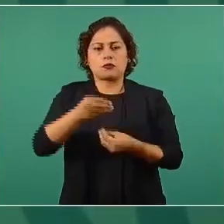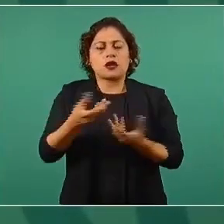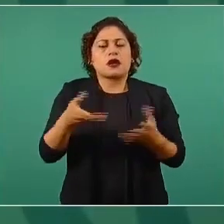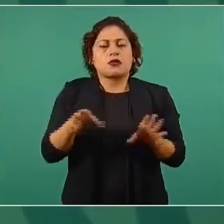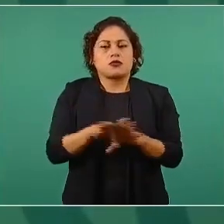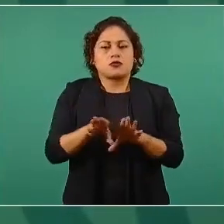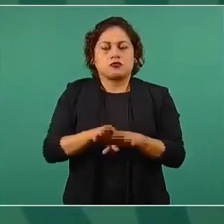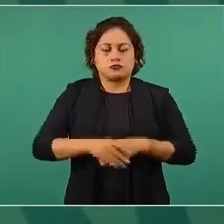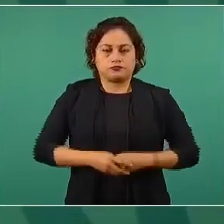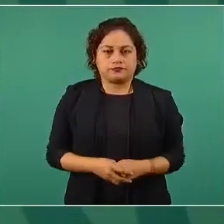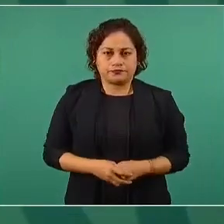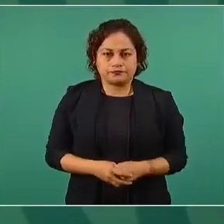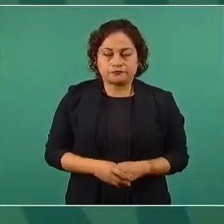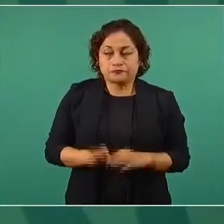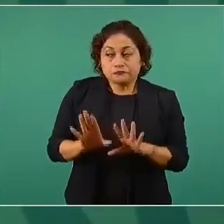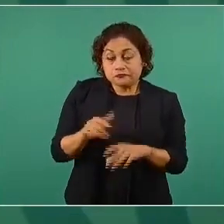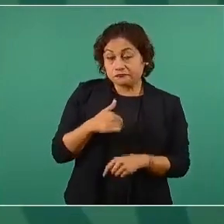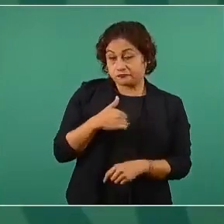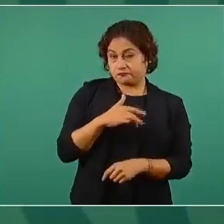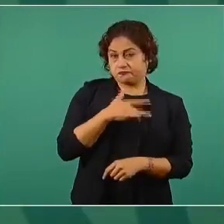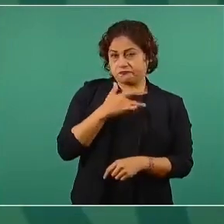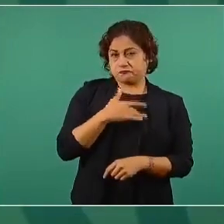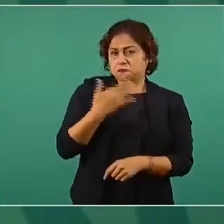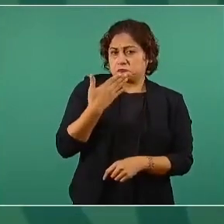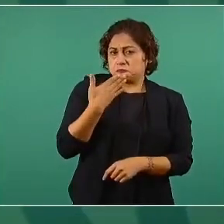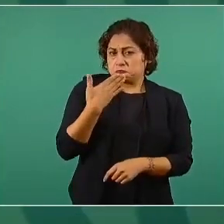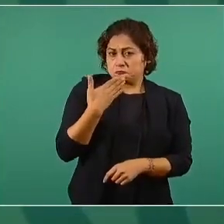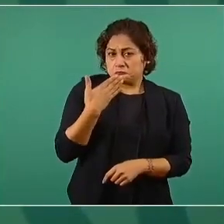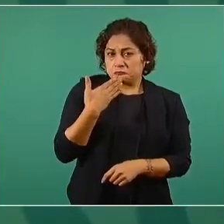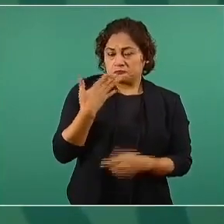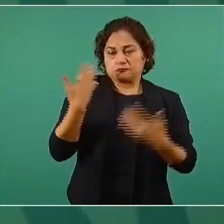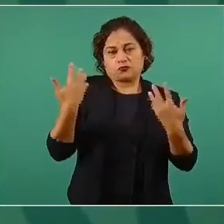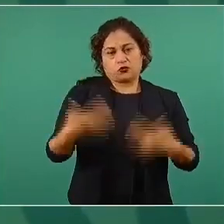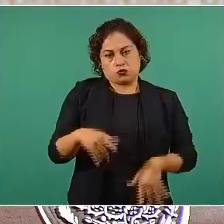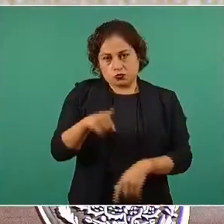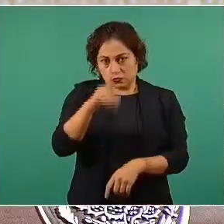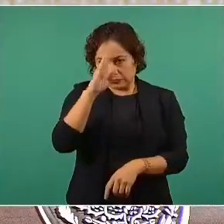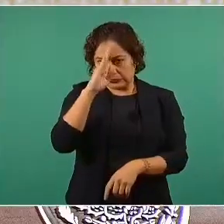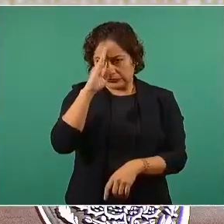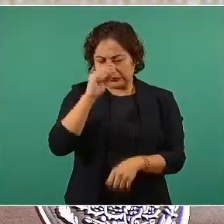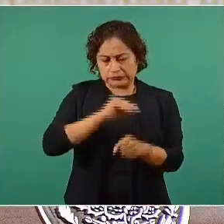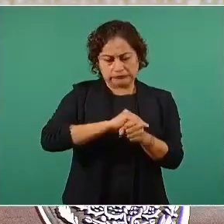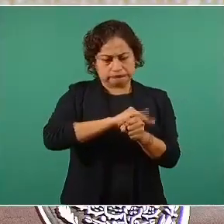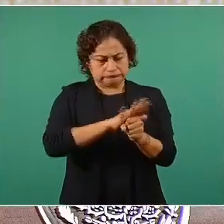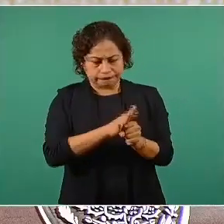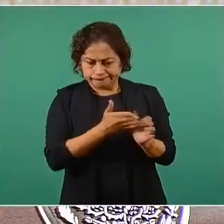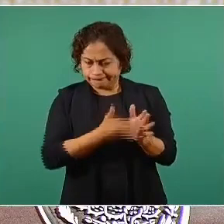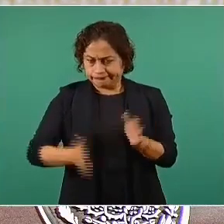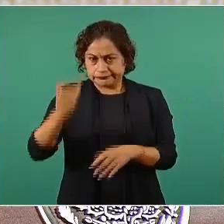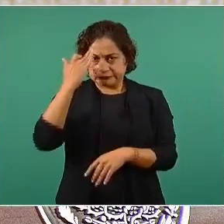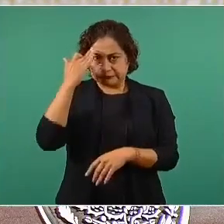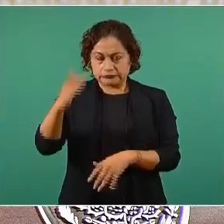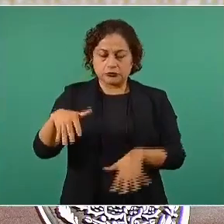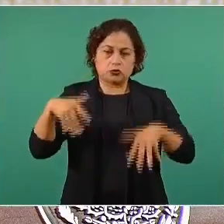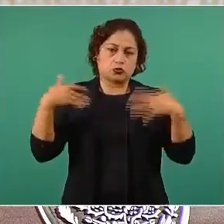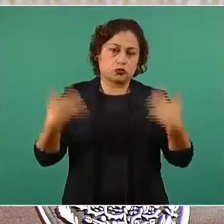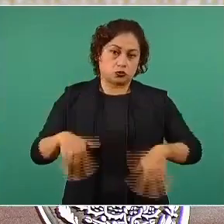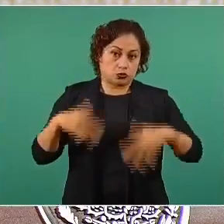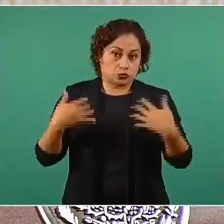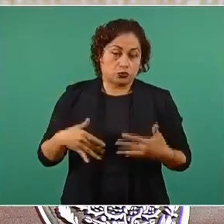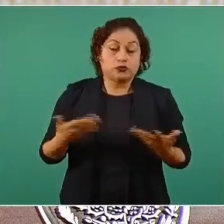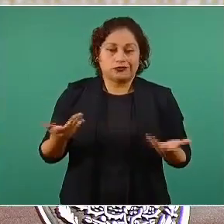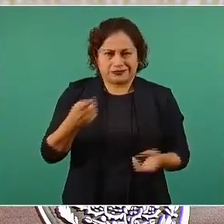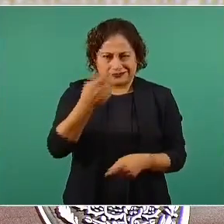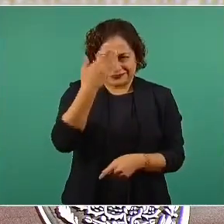a pesar de la pandemia, pues imagínense, de dos años y medio de gobierno,